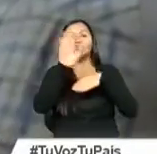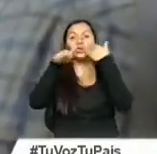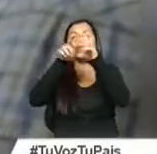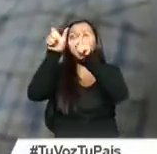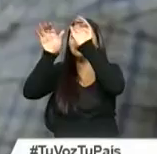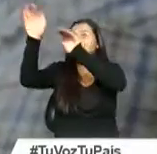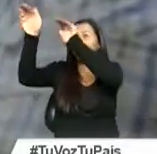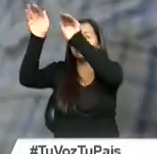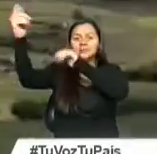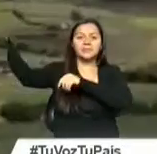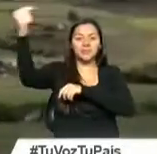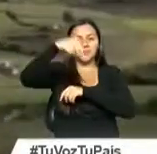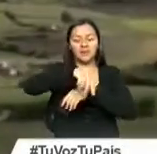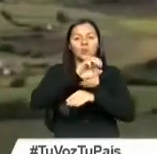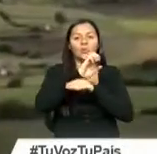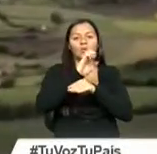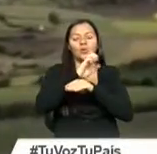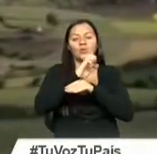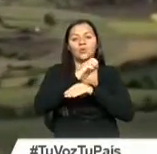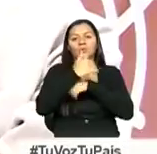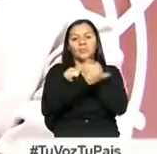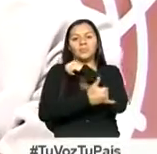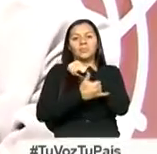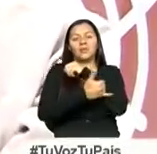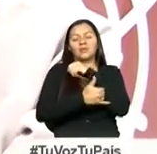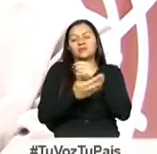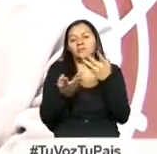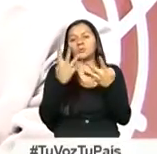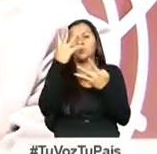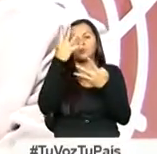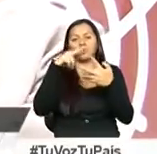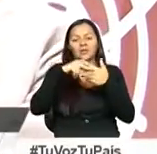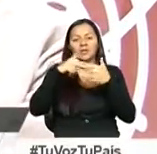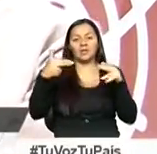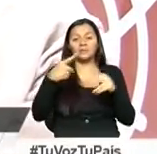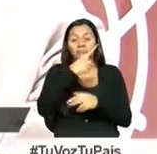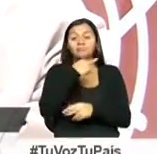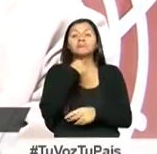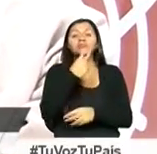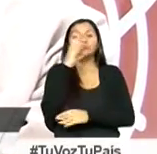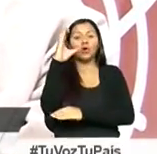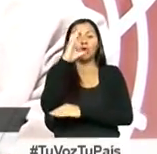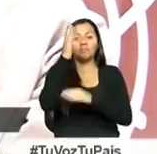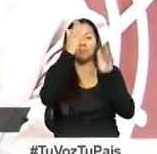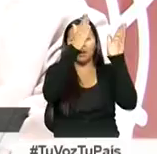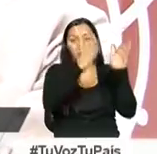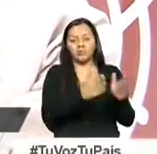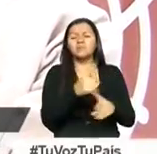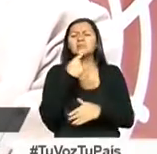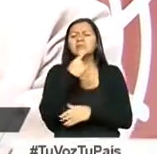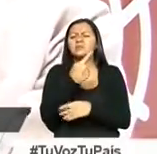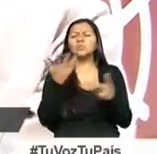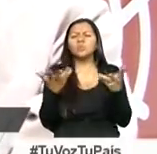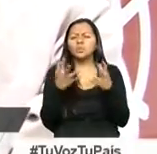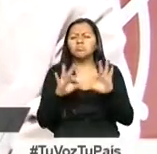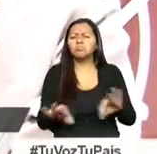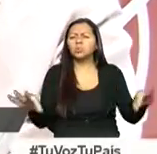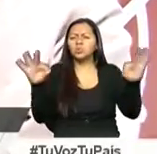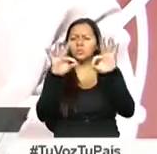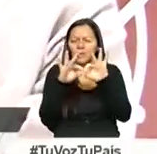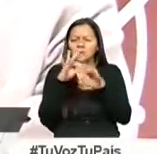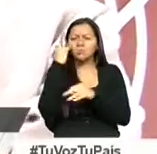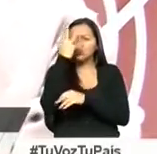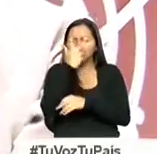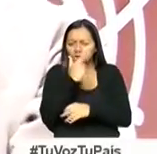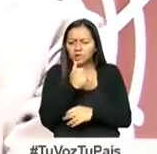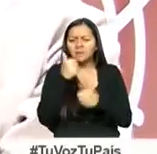conocer el Ecuador, el país de los cuatro mundos. Si no han venido acá, se están perdiendo de algo muy, muy, muy bonito, muy fantástico,